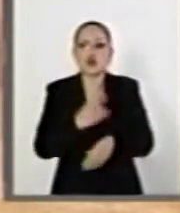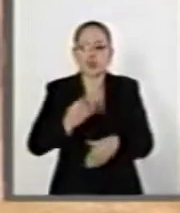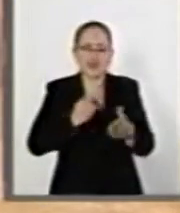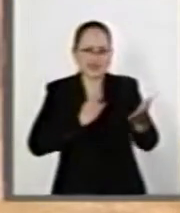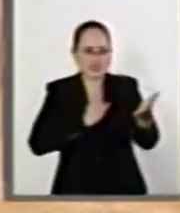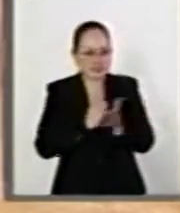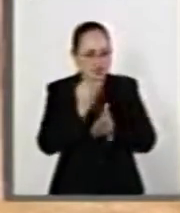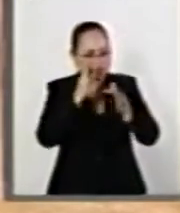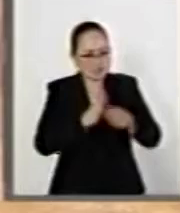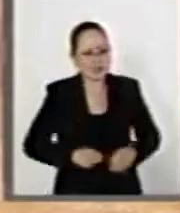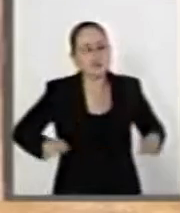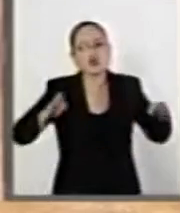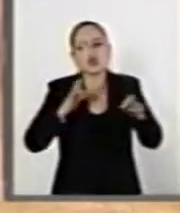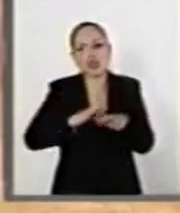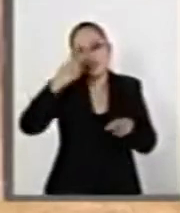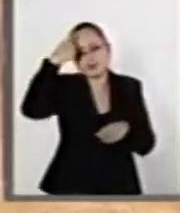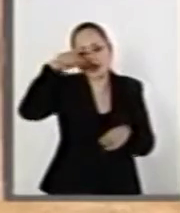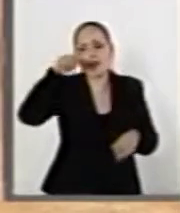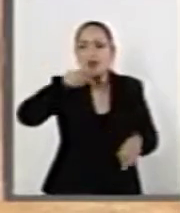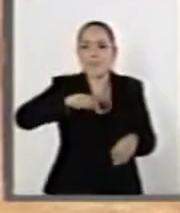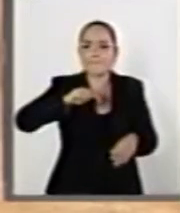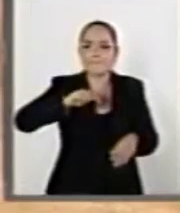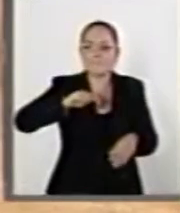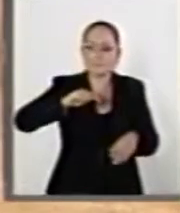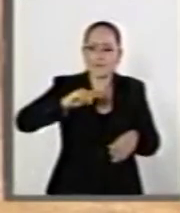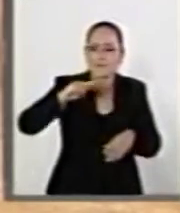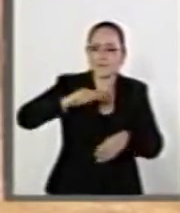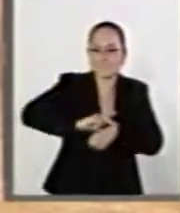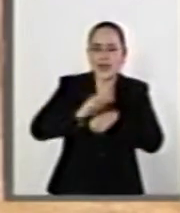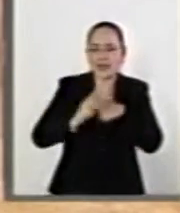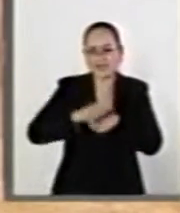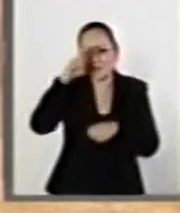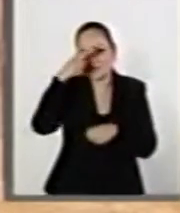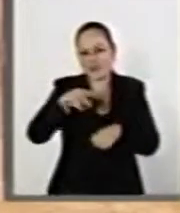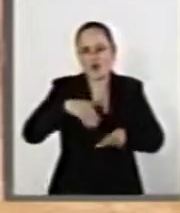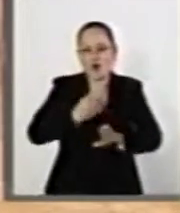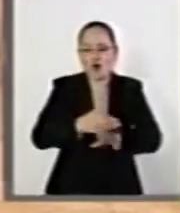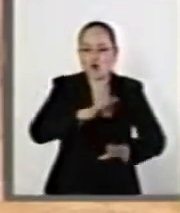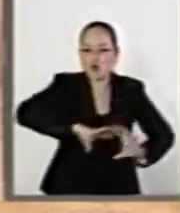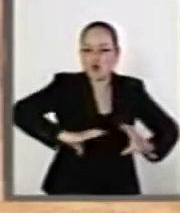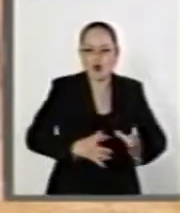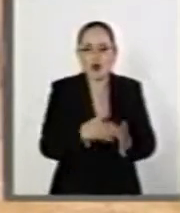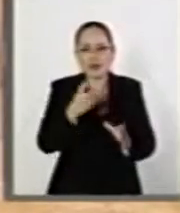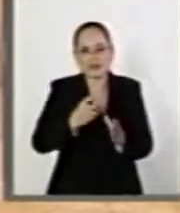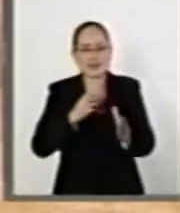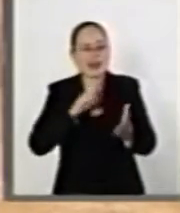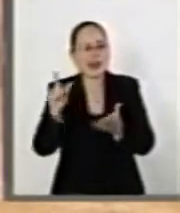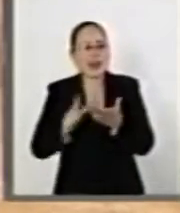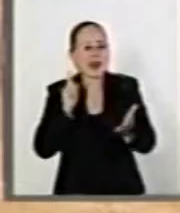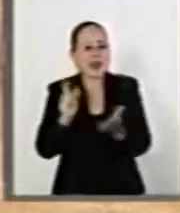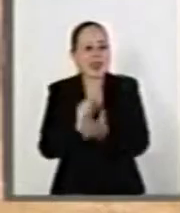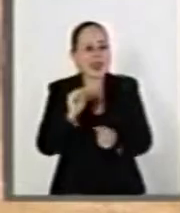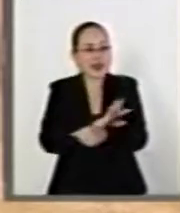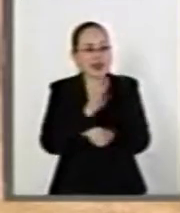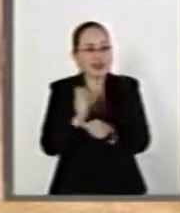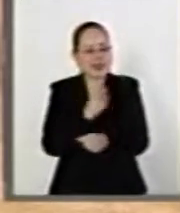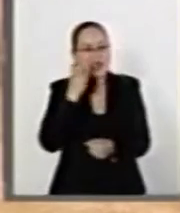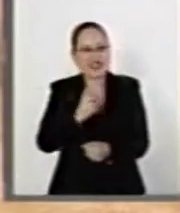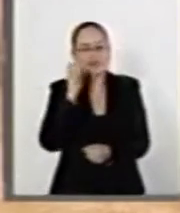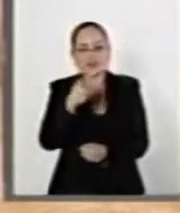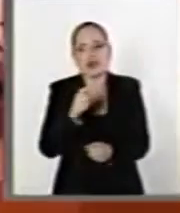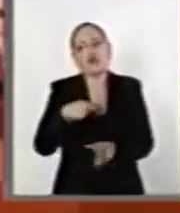de México y su patrimonio fue tomado con la reforma energética. Entonces, estos señores que estamos eligiendo,